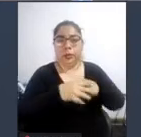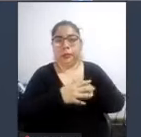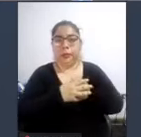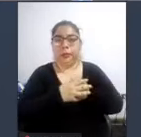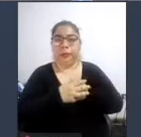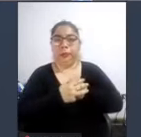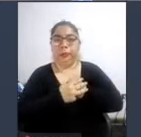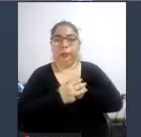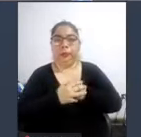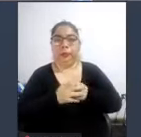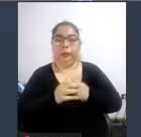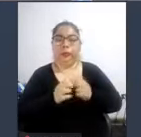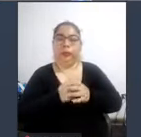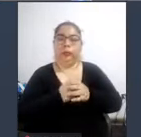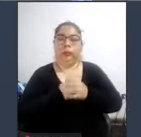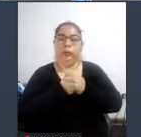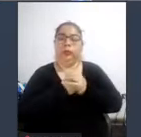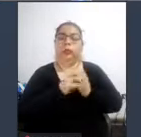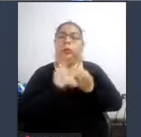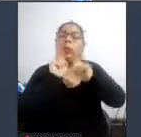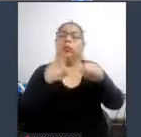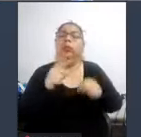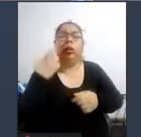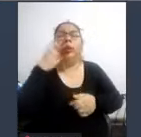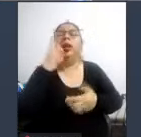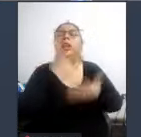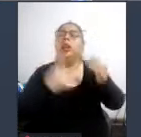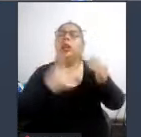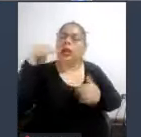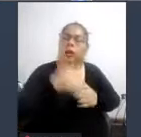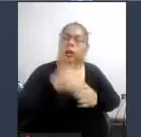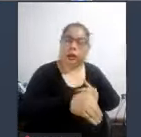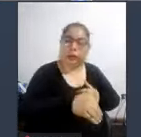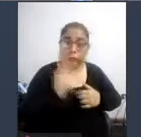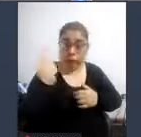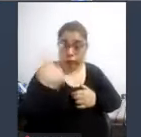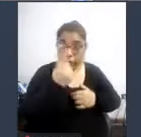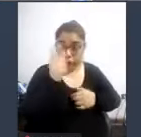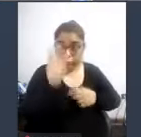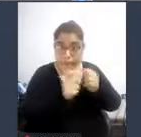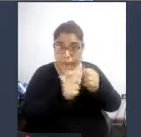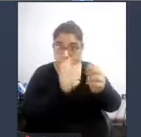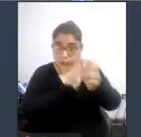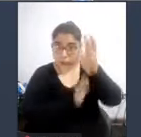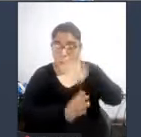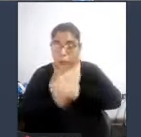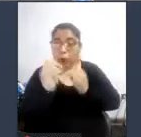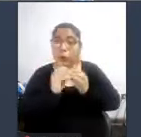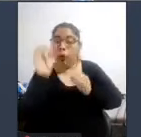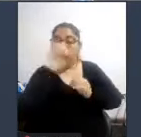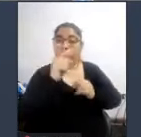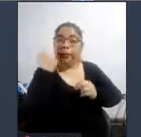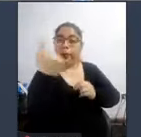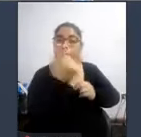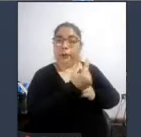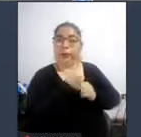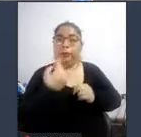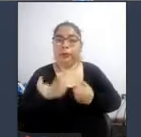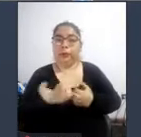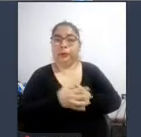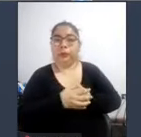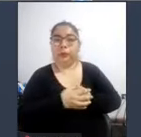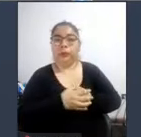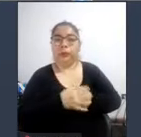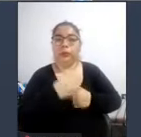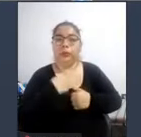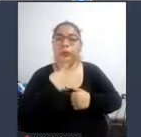pregunta para quien es la rampa entonces ahí tengo que decir exactamente lo que